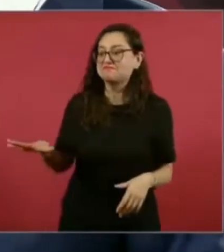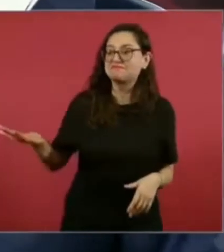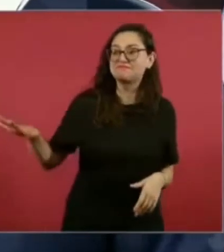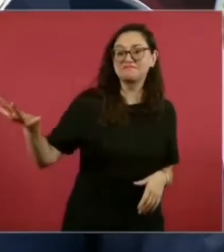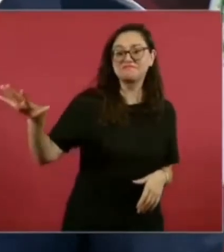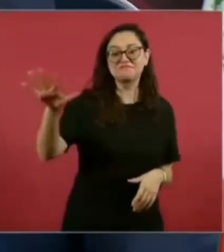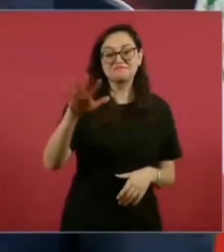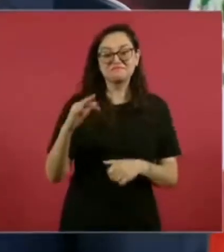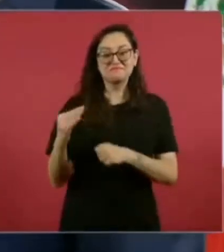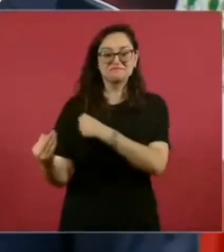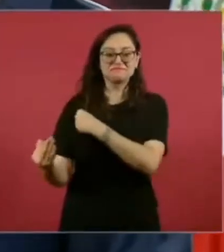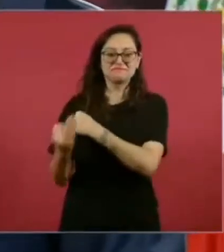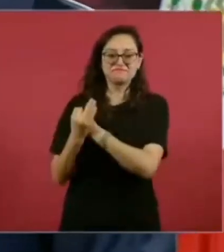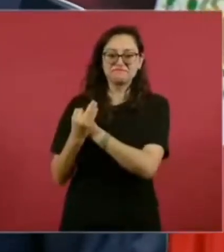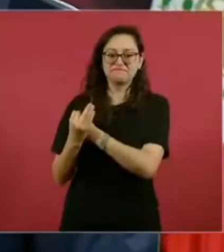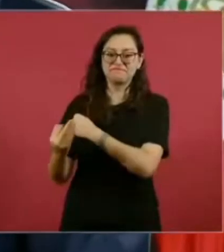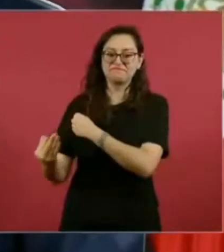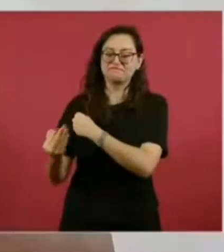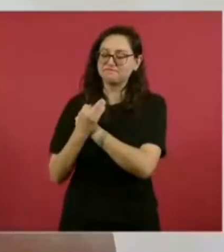apoyando.